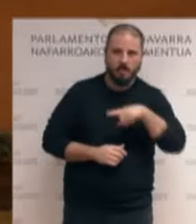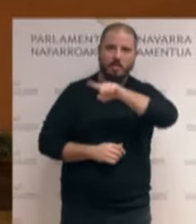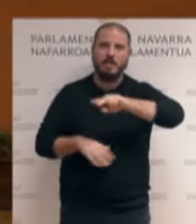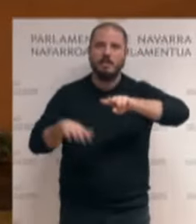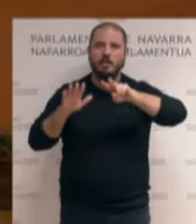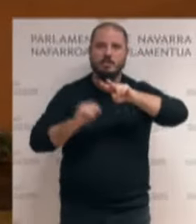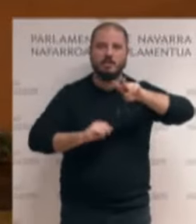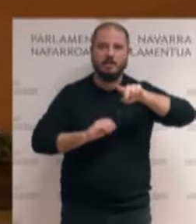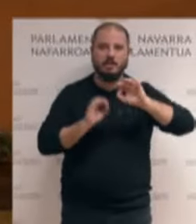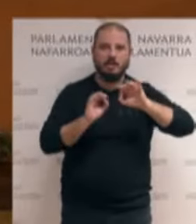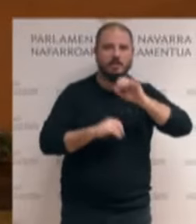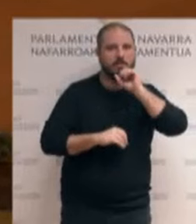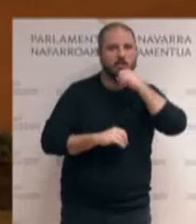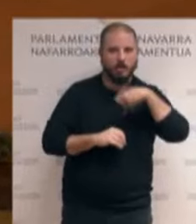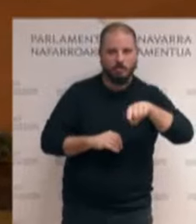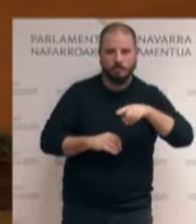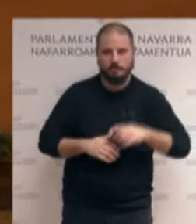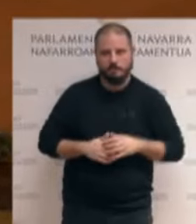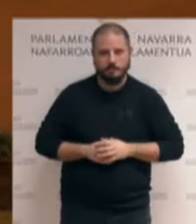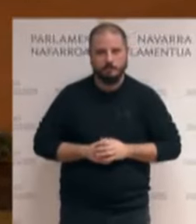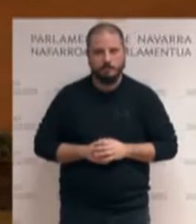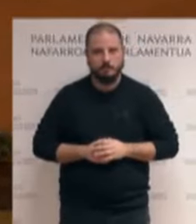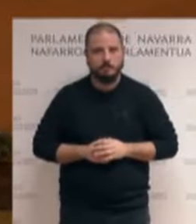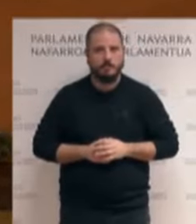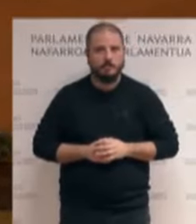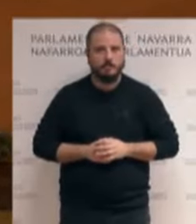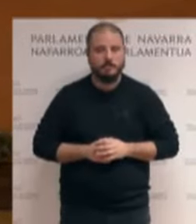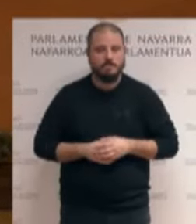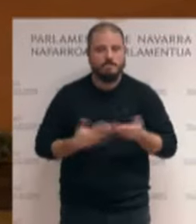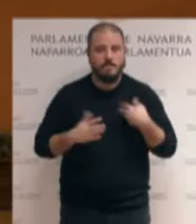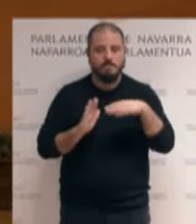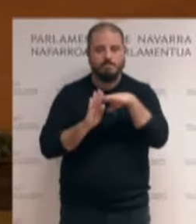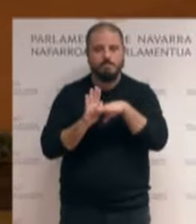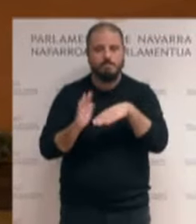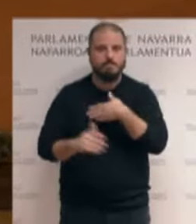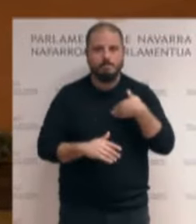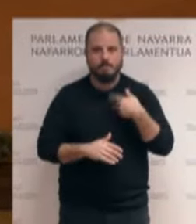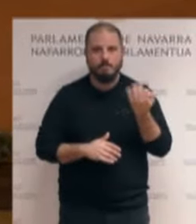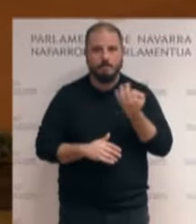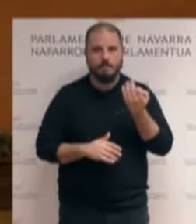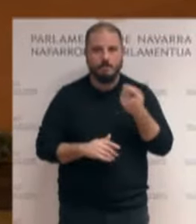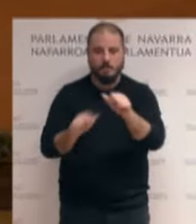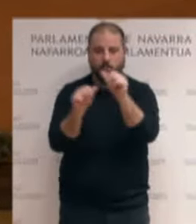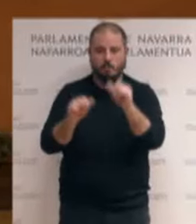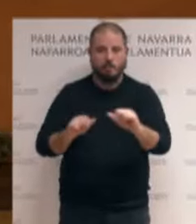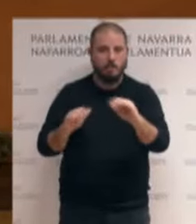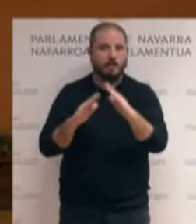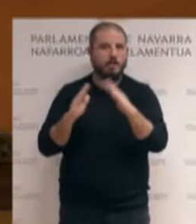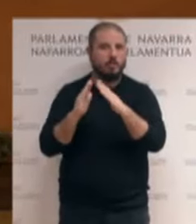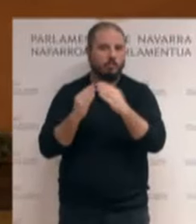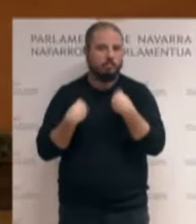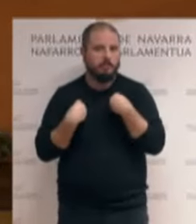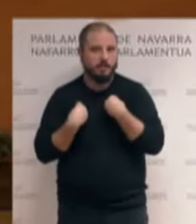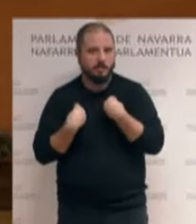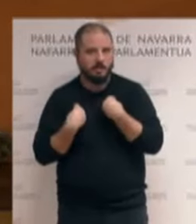se encuentran en el Casco Viejo. Y con esta medida, lo que se busca es proteger el modelo residencial del Casco Viejo y favorecer un modelo